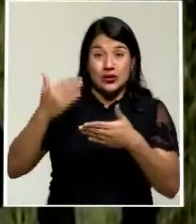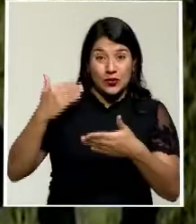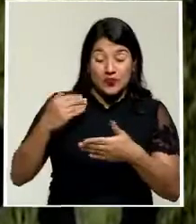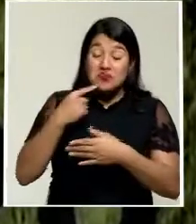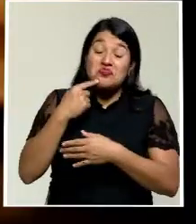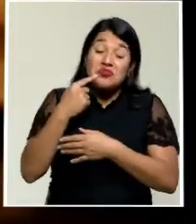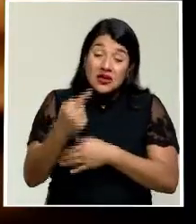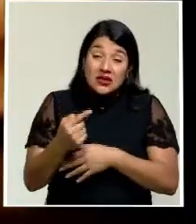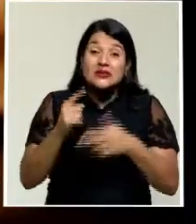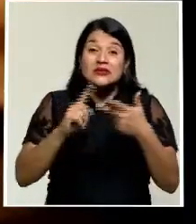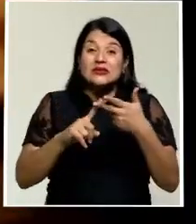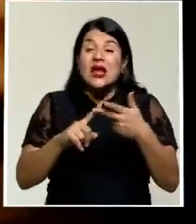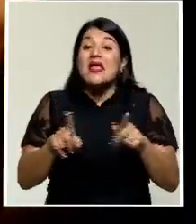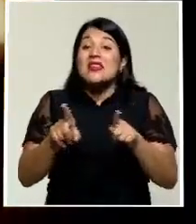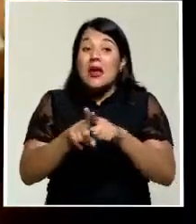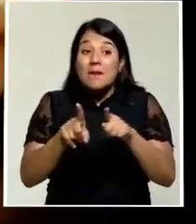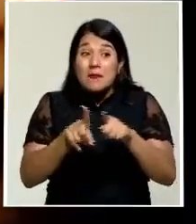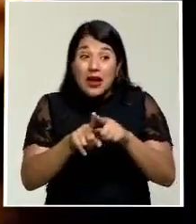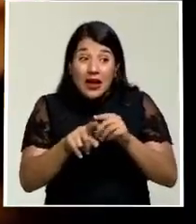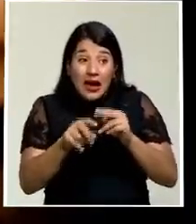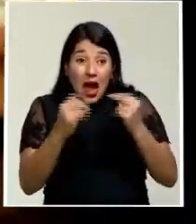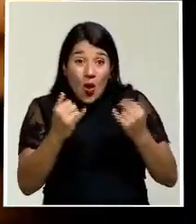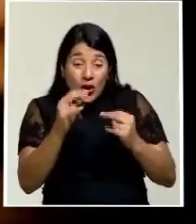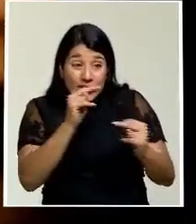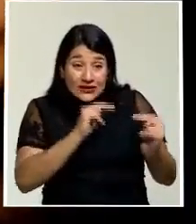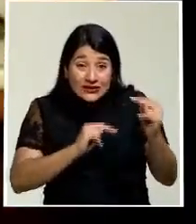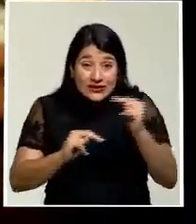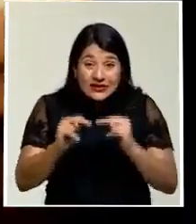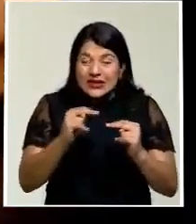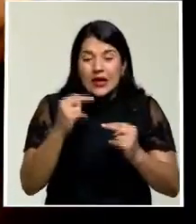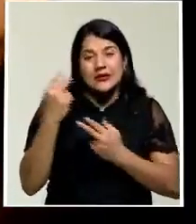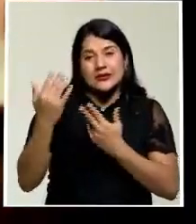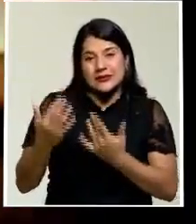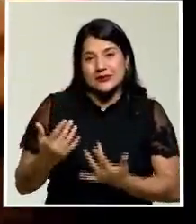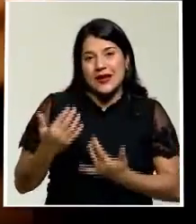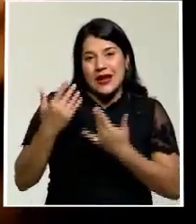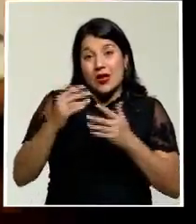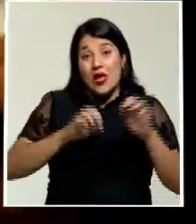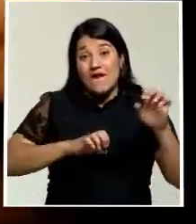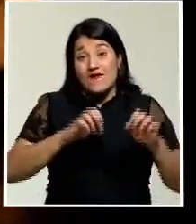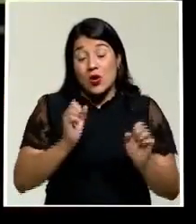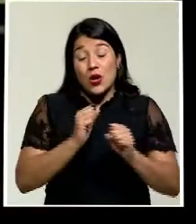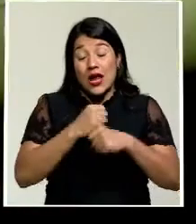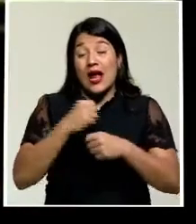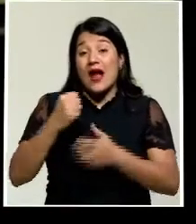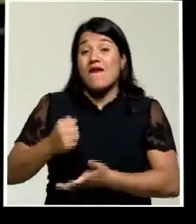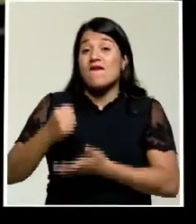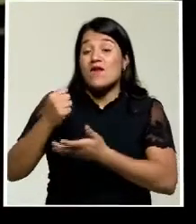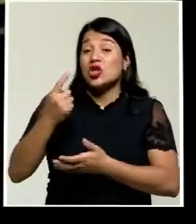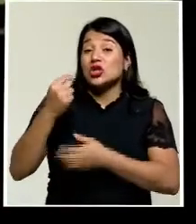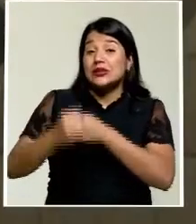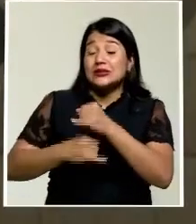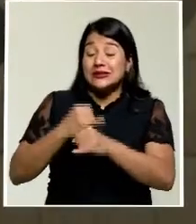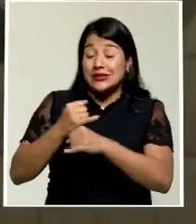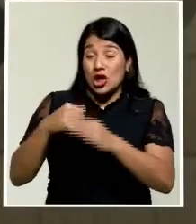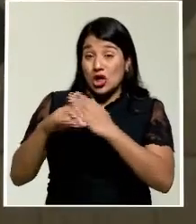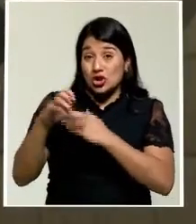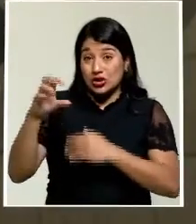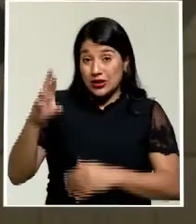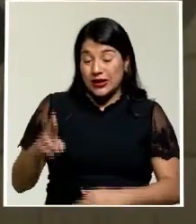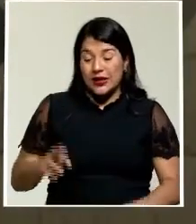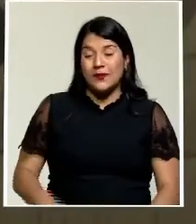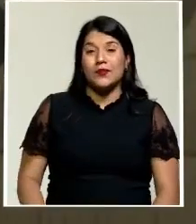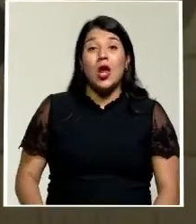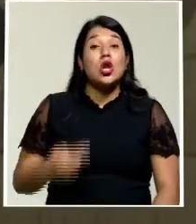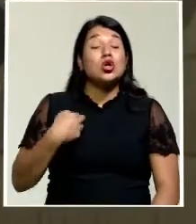podría ser que parte de los mercados están a la espera de la revisión que está realizando el Fondo Monetario Internacional en el país. Creeríamos